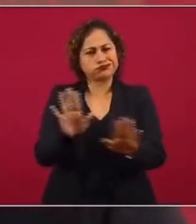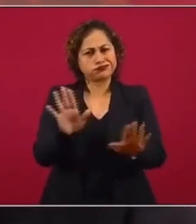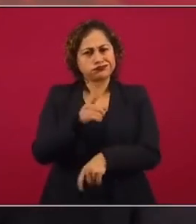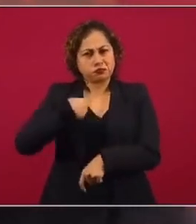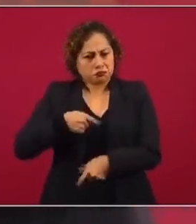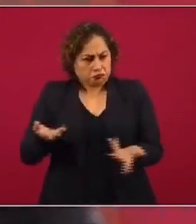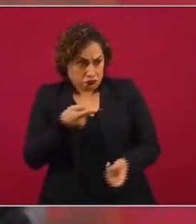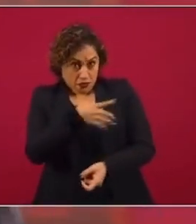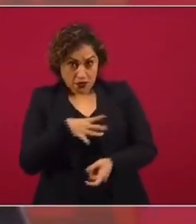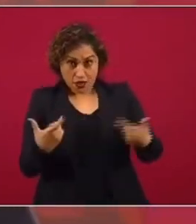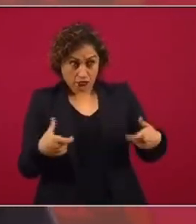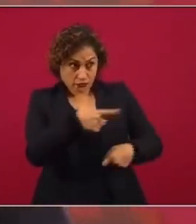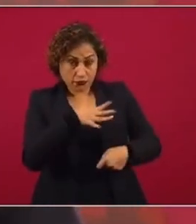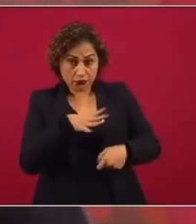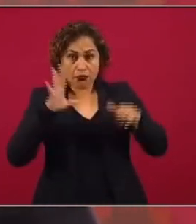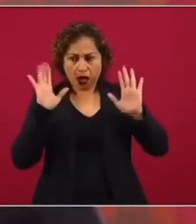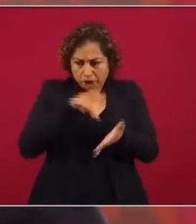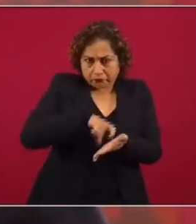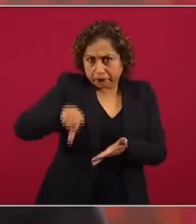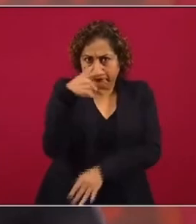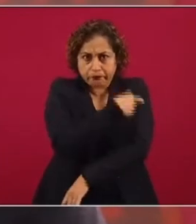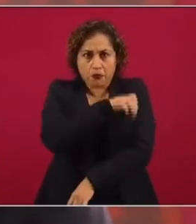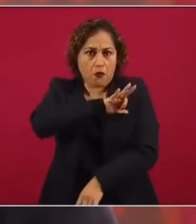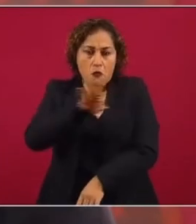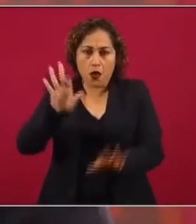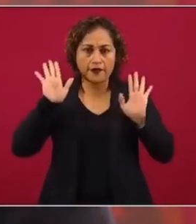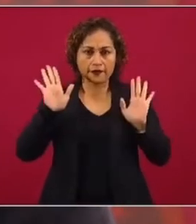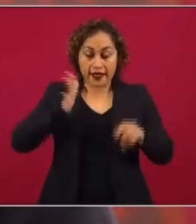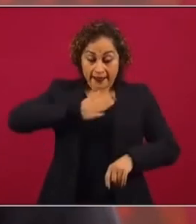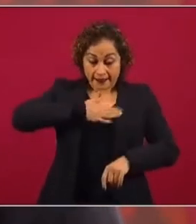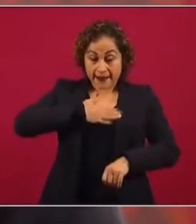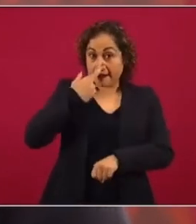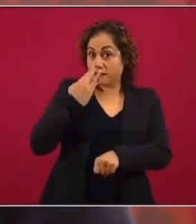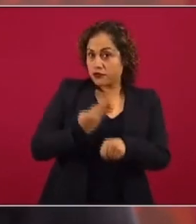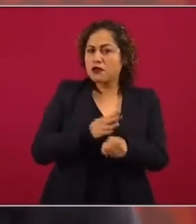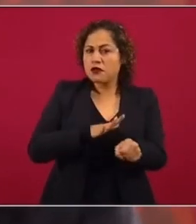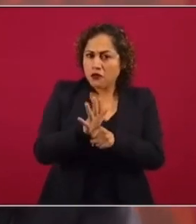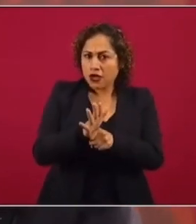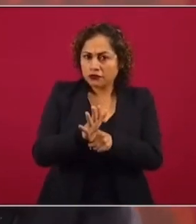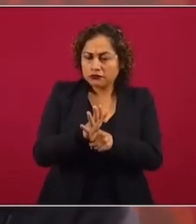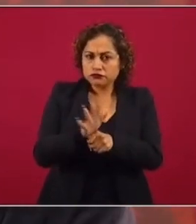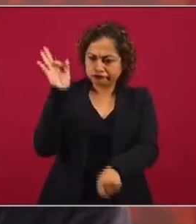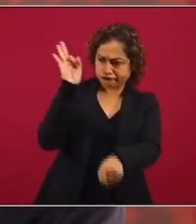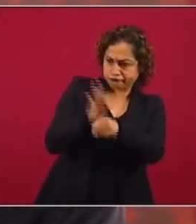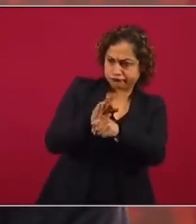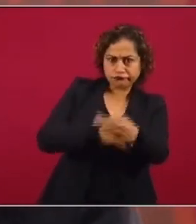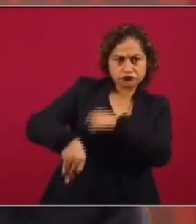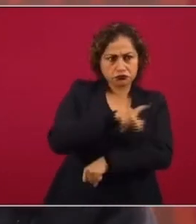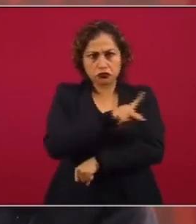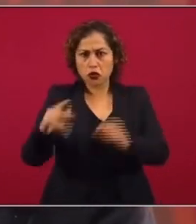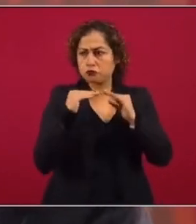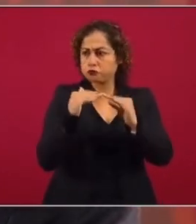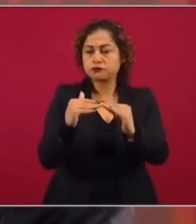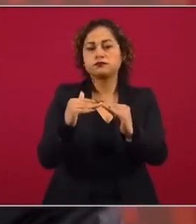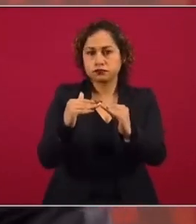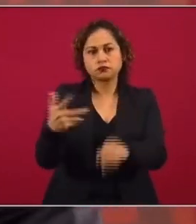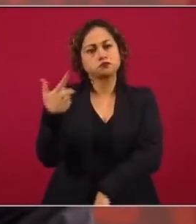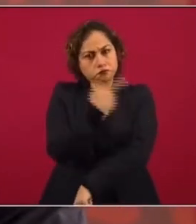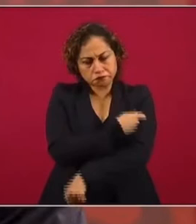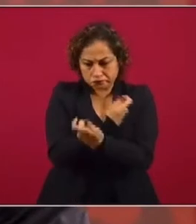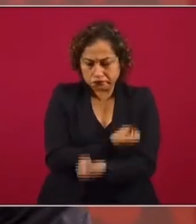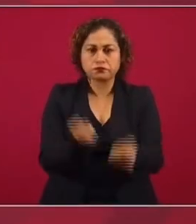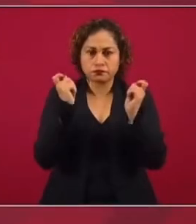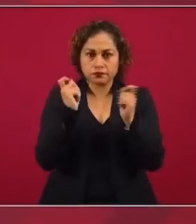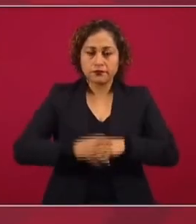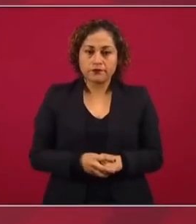dinero pueda adquirir la vacuna. Nuestra responsabilidad es garantizar que todos en igualdad de circunstancias tengan el derecho